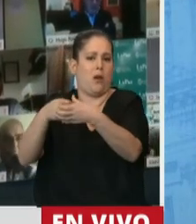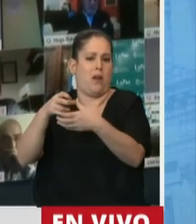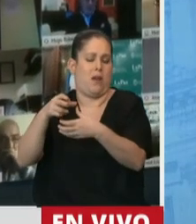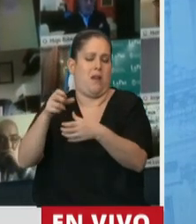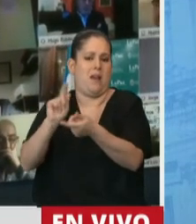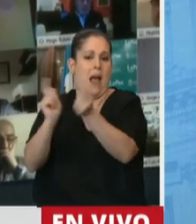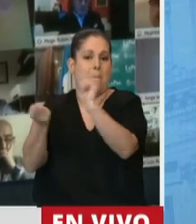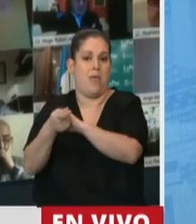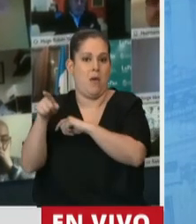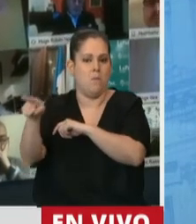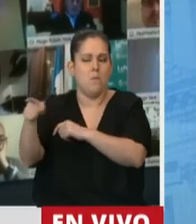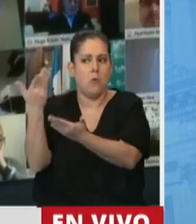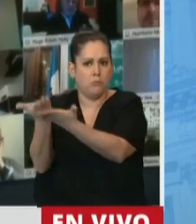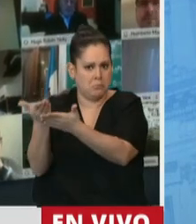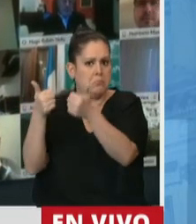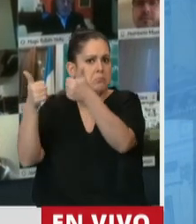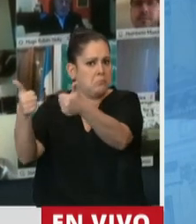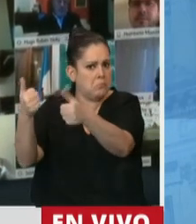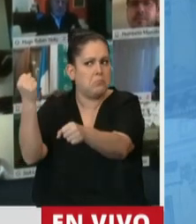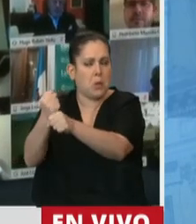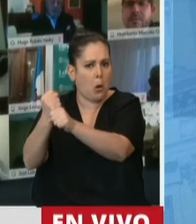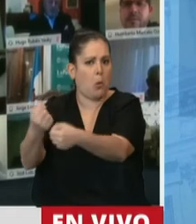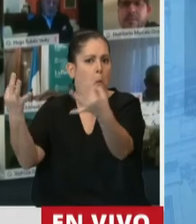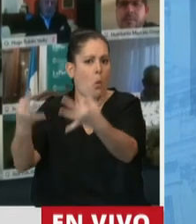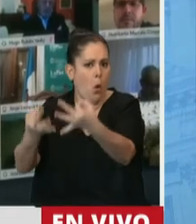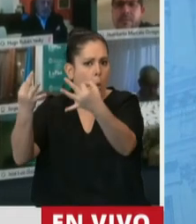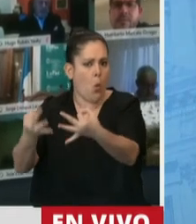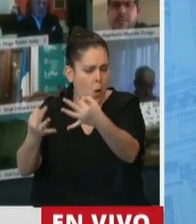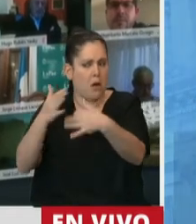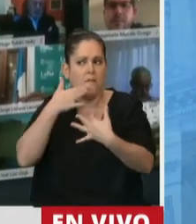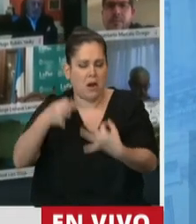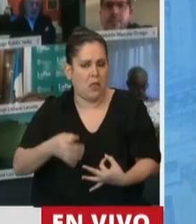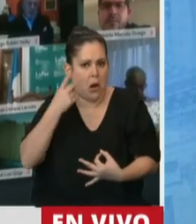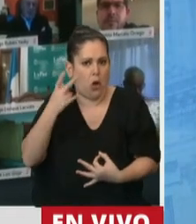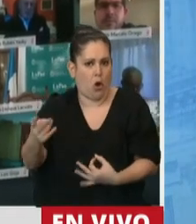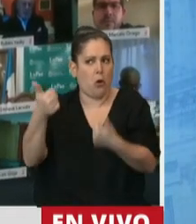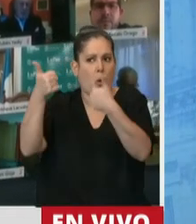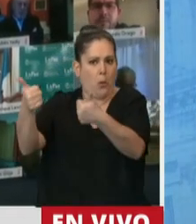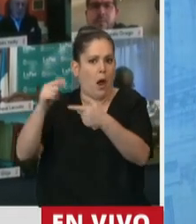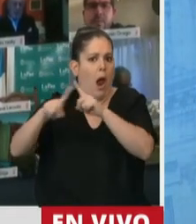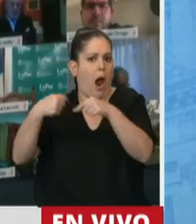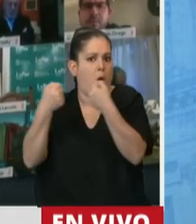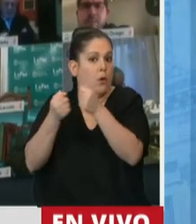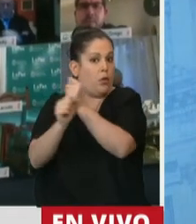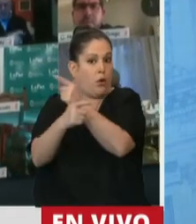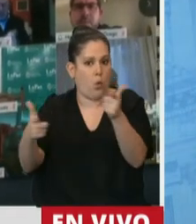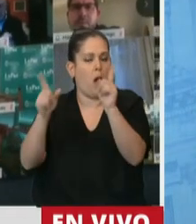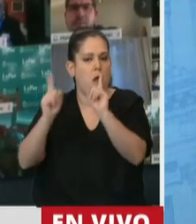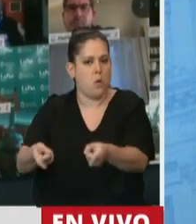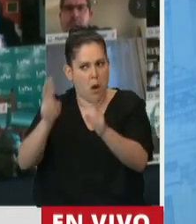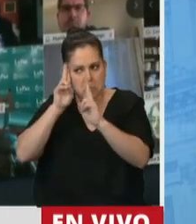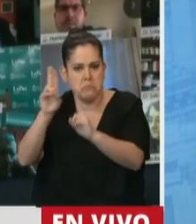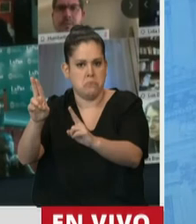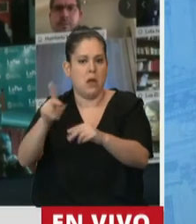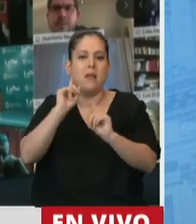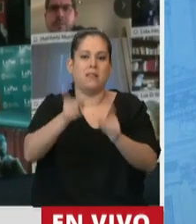creo que el trabajo que se hizo es muy bueno y hay que valorarlo y quiero agradecer al presidente de nuestro bloque